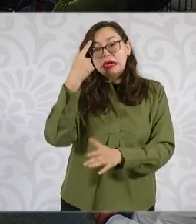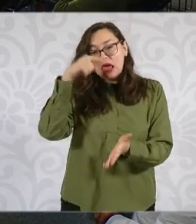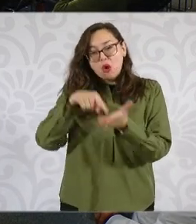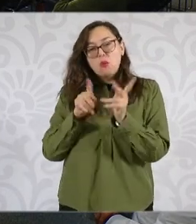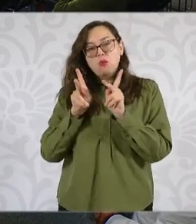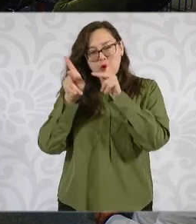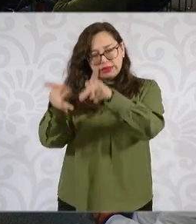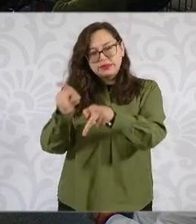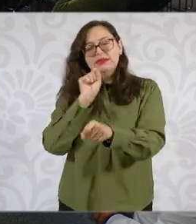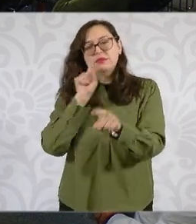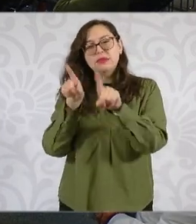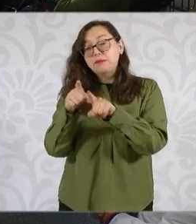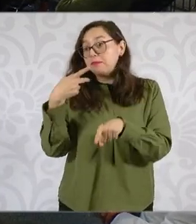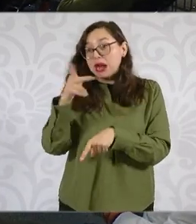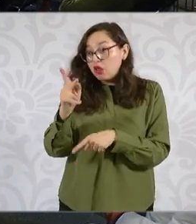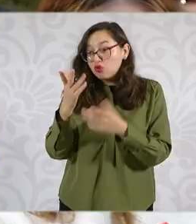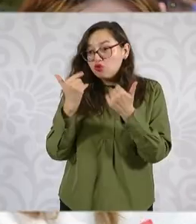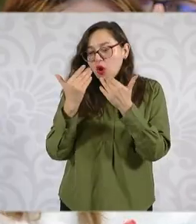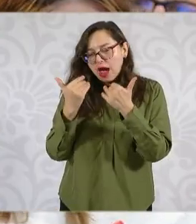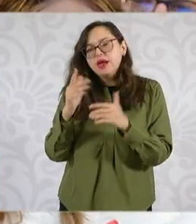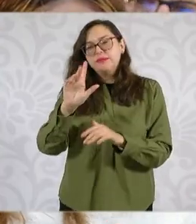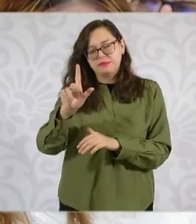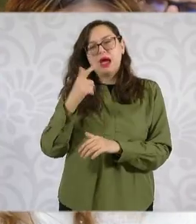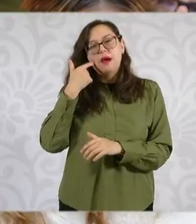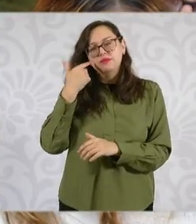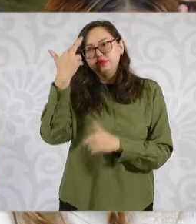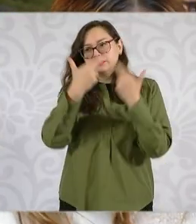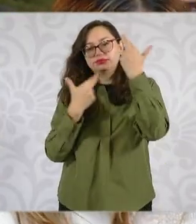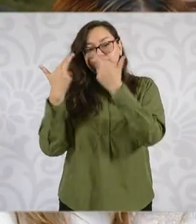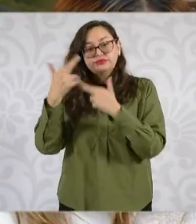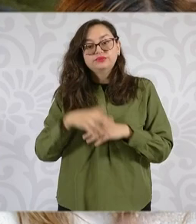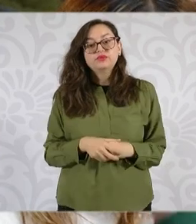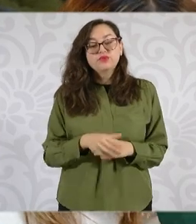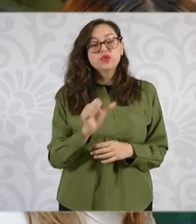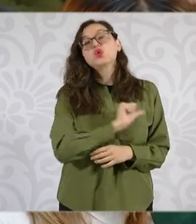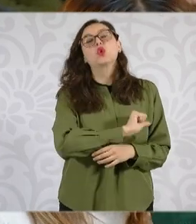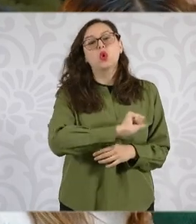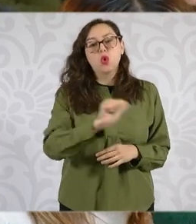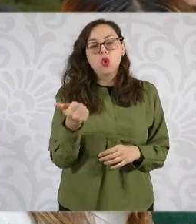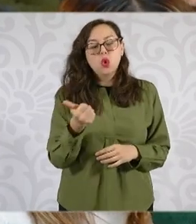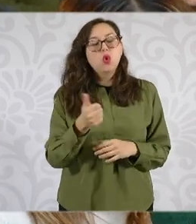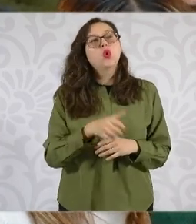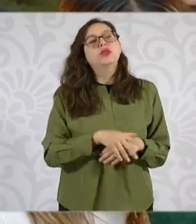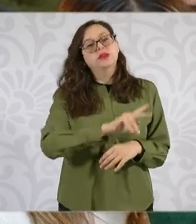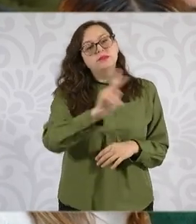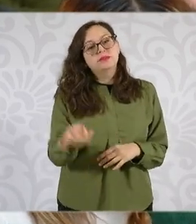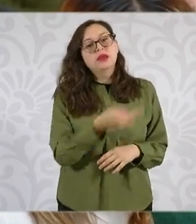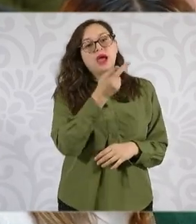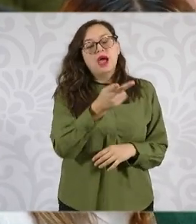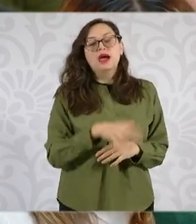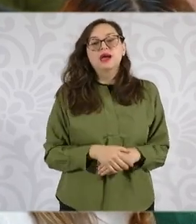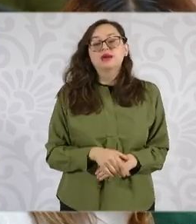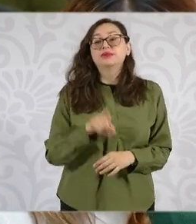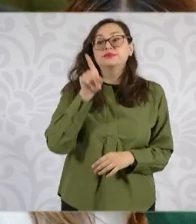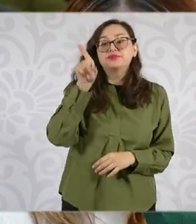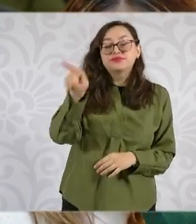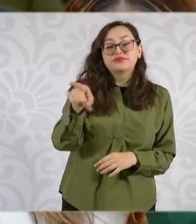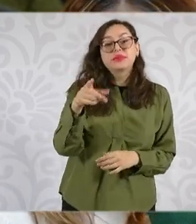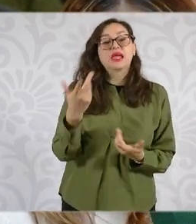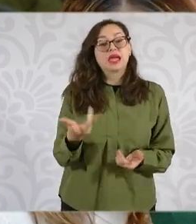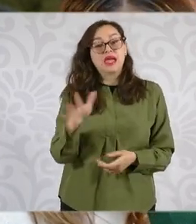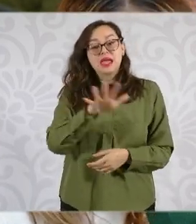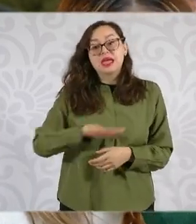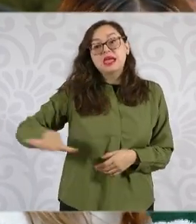Por otro lado, rápidamente, doctora, en su recorrido de trabajo al estado de Hidalgo de Entizayuca, campesinos